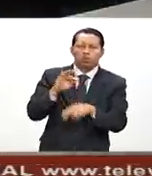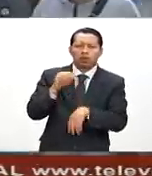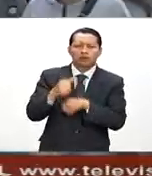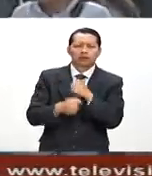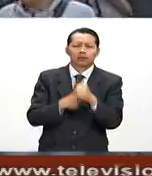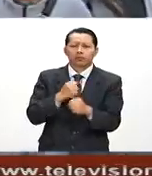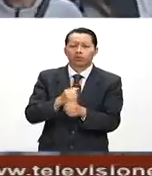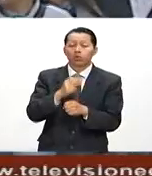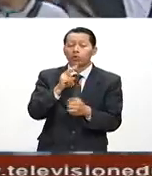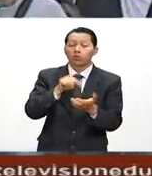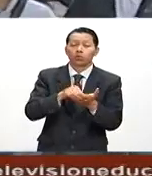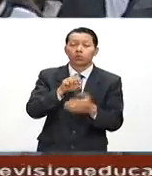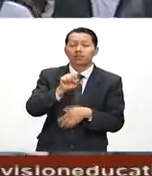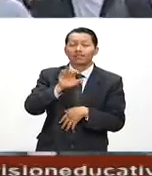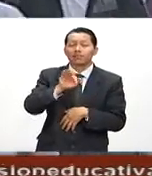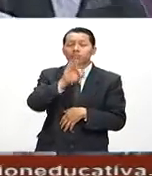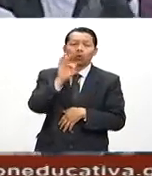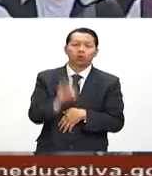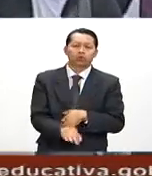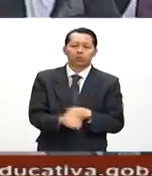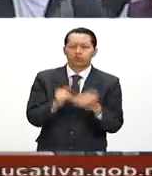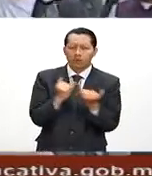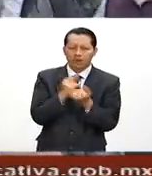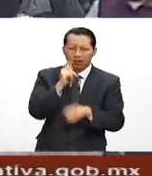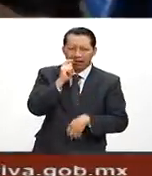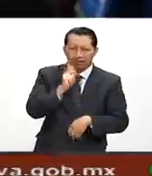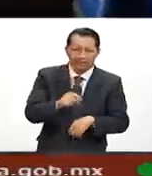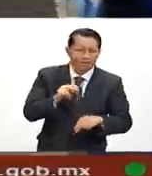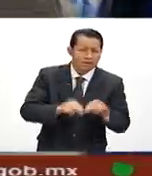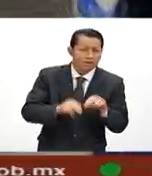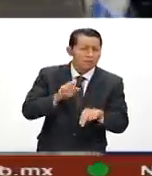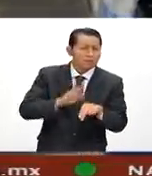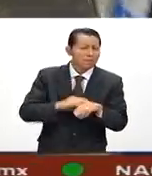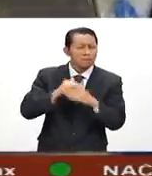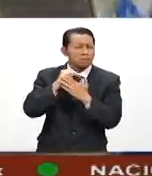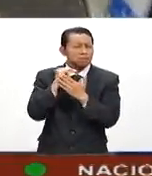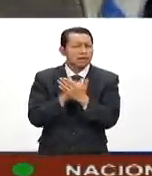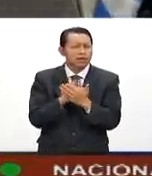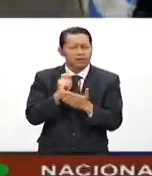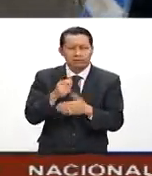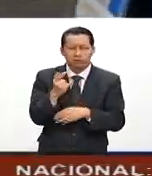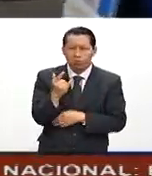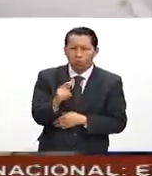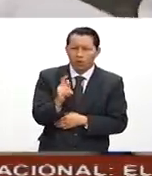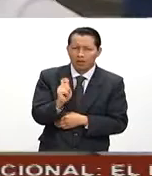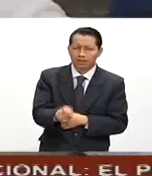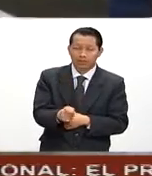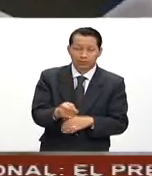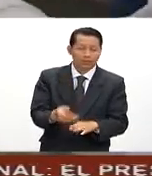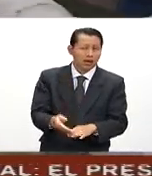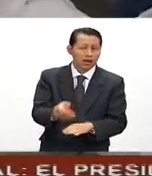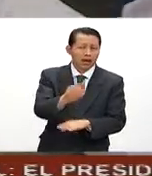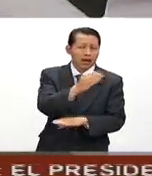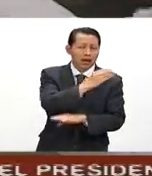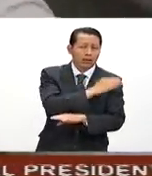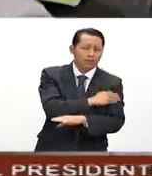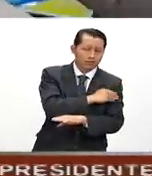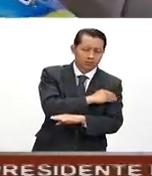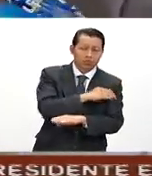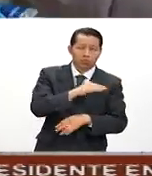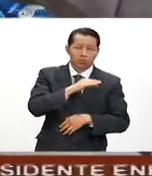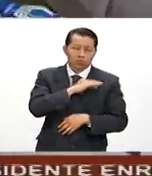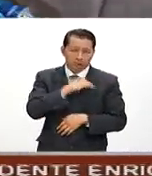ubicó en 2.65%, que es el nivel más bajo para un mes de julio, desde que se comenzó a medir